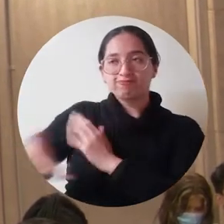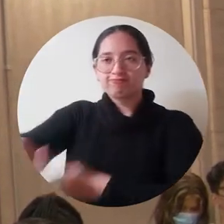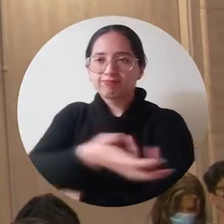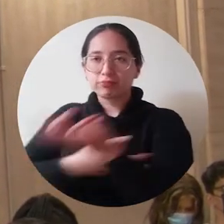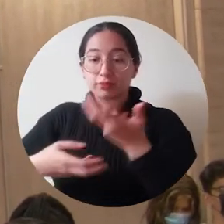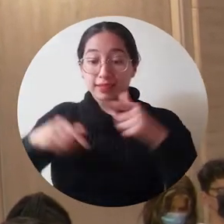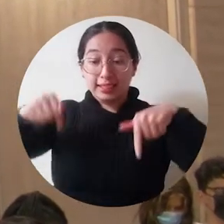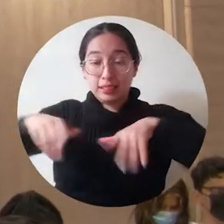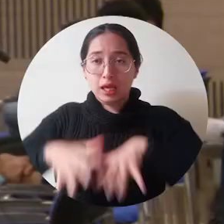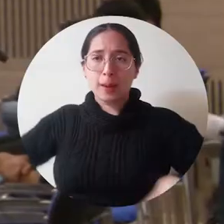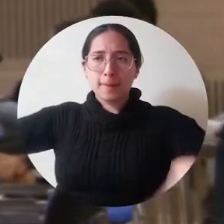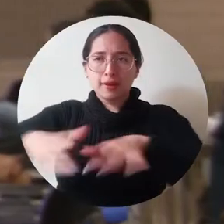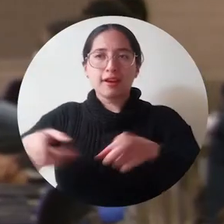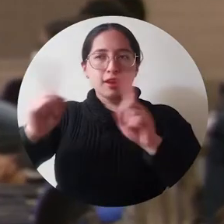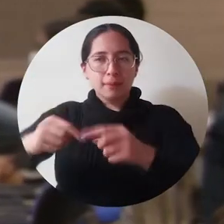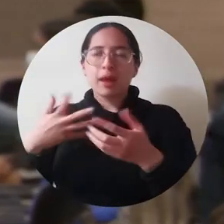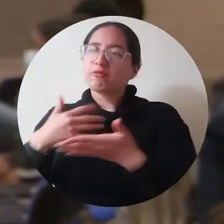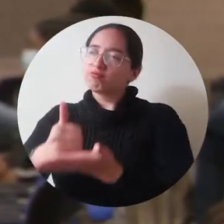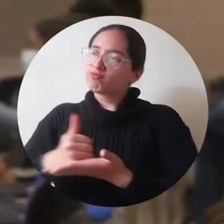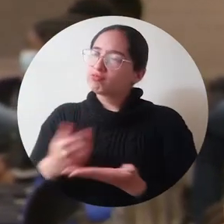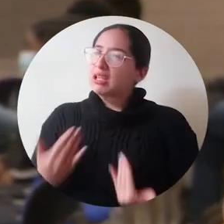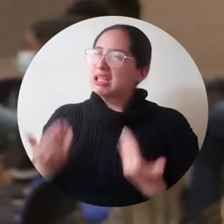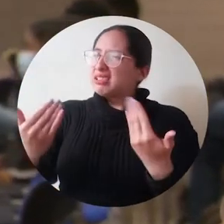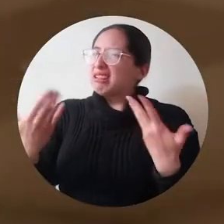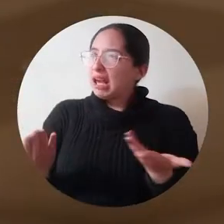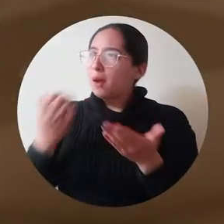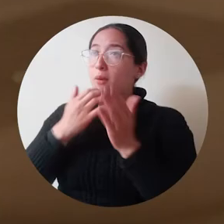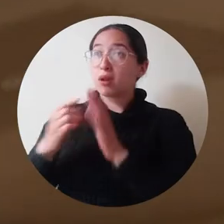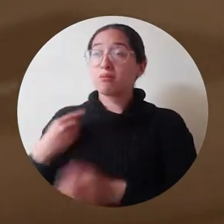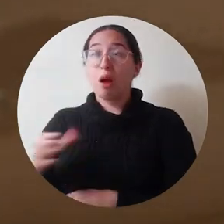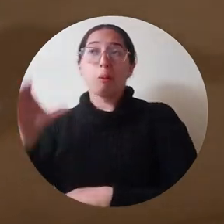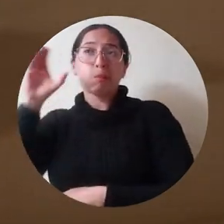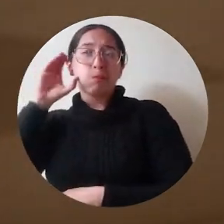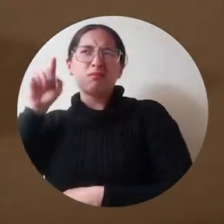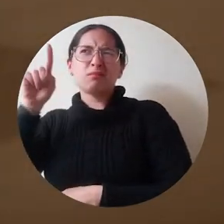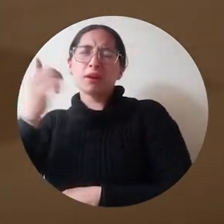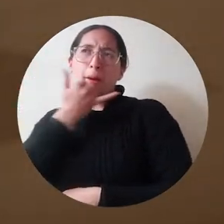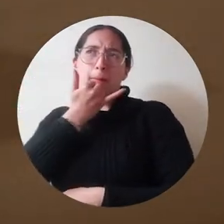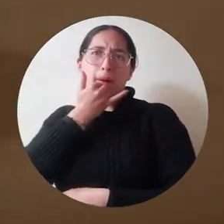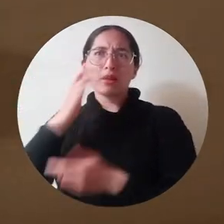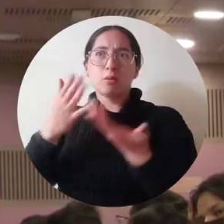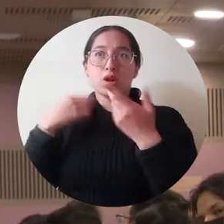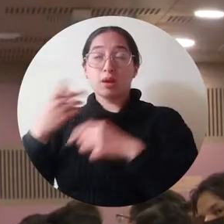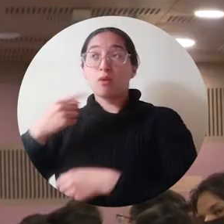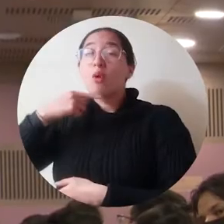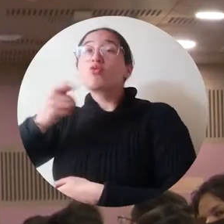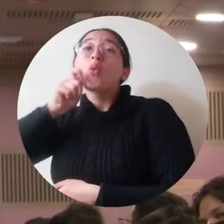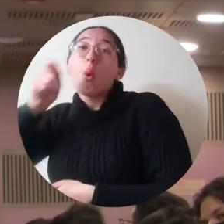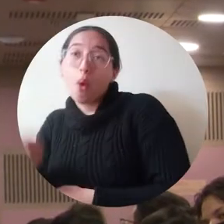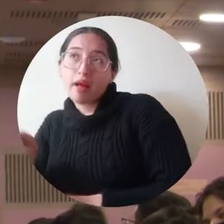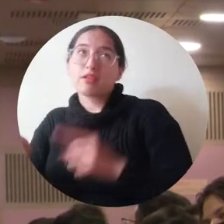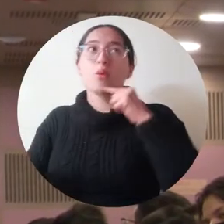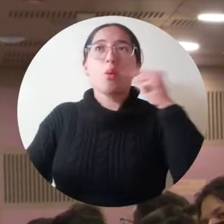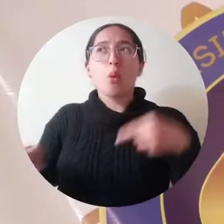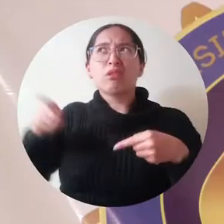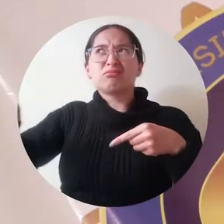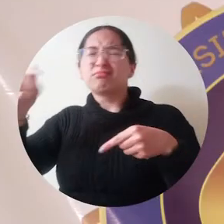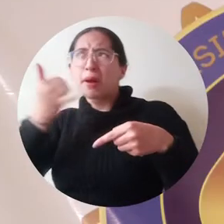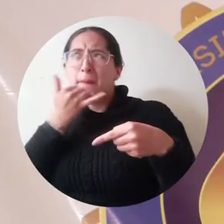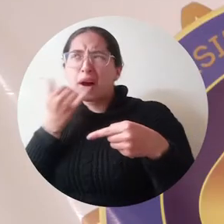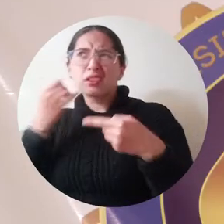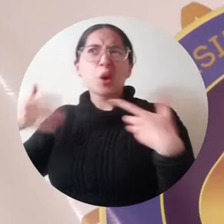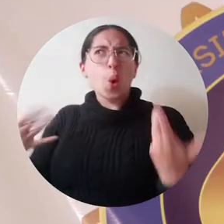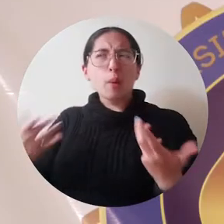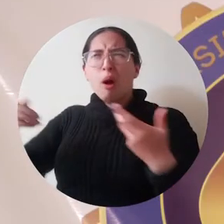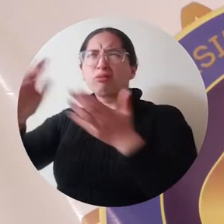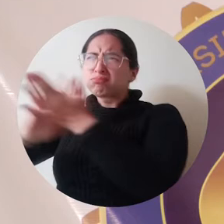este tipo de espacio permite conocer acerca de los conflictos, en este caso el conflicto mundial de Ucrania. Y